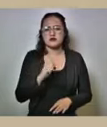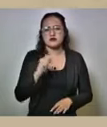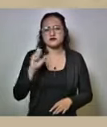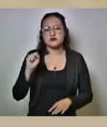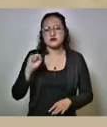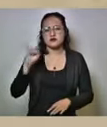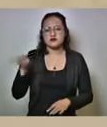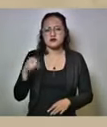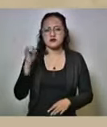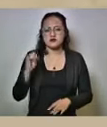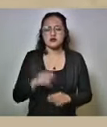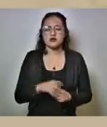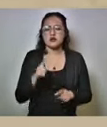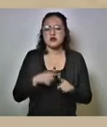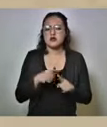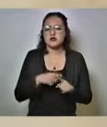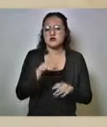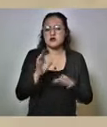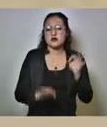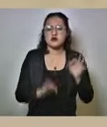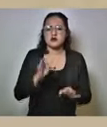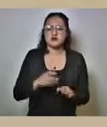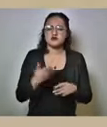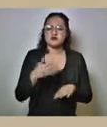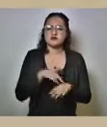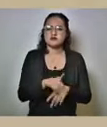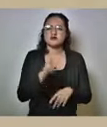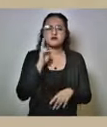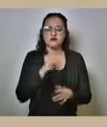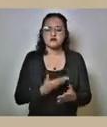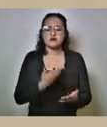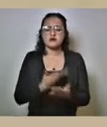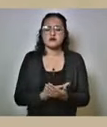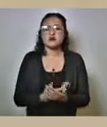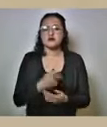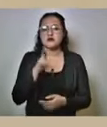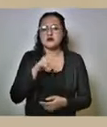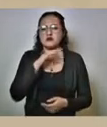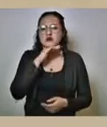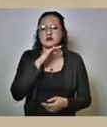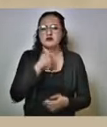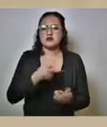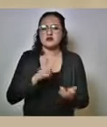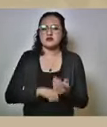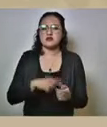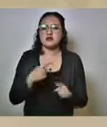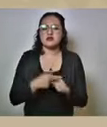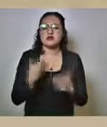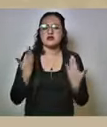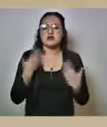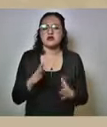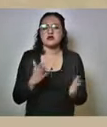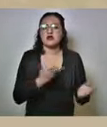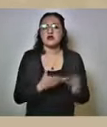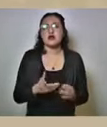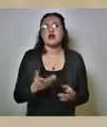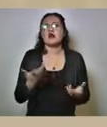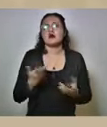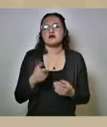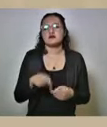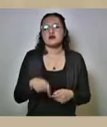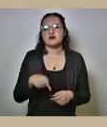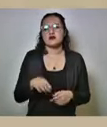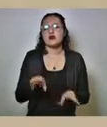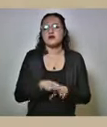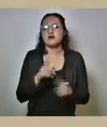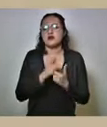magistrados sino de jueces ante pues esta evidencia de actos de corrupción a los que pues han llegado con esta situación